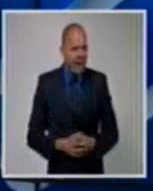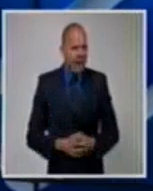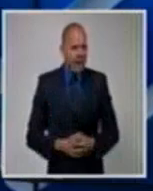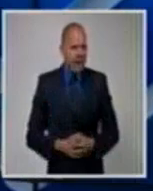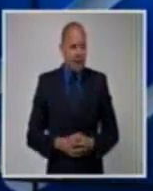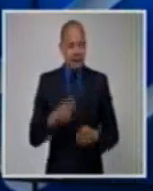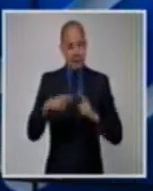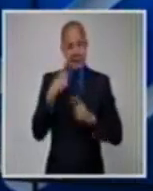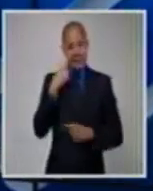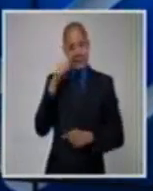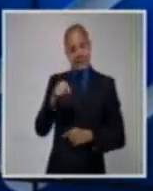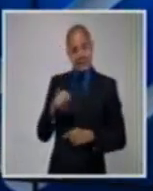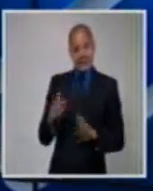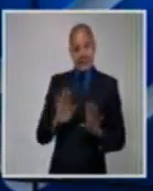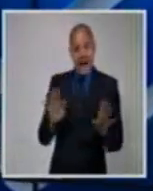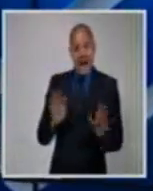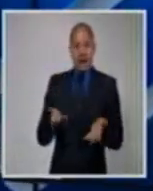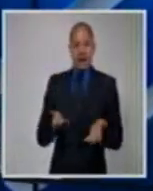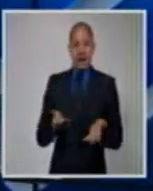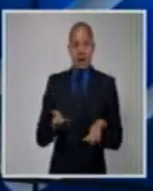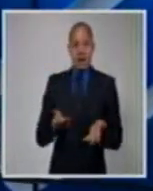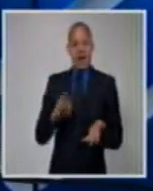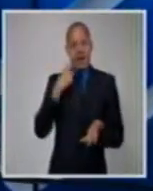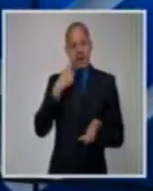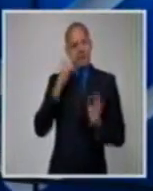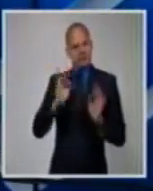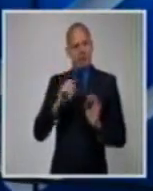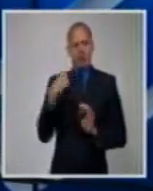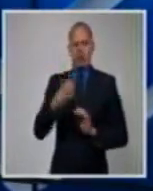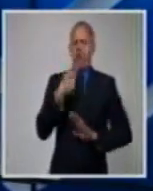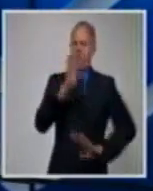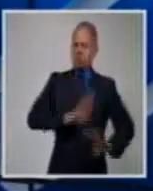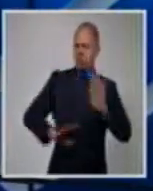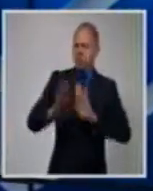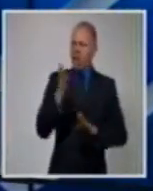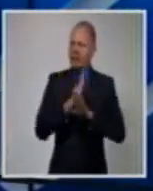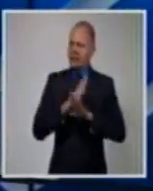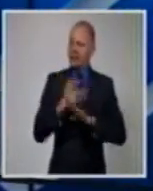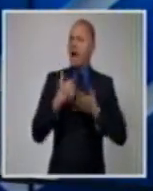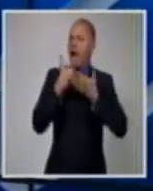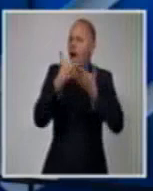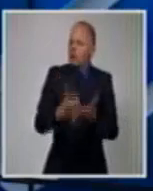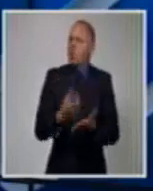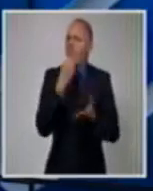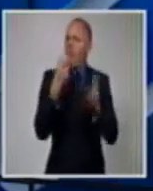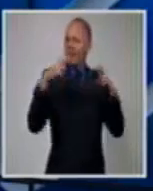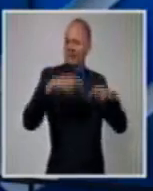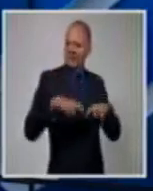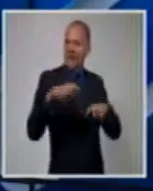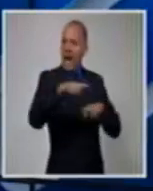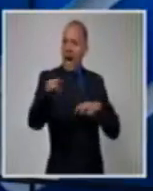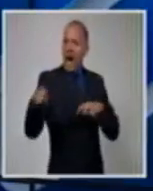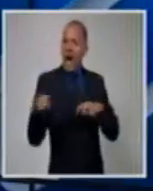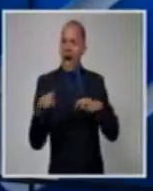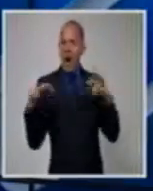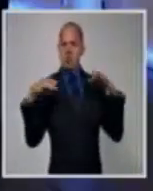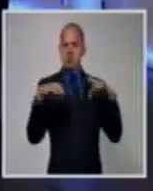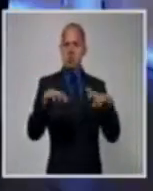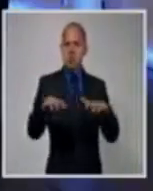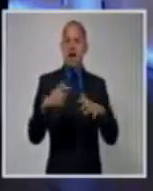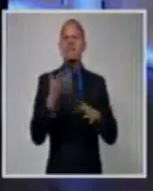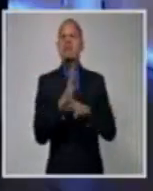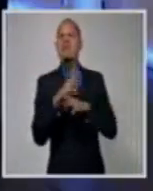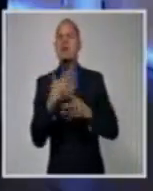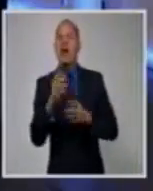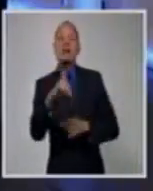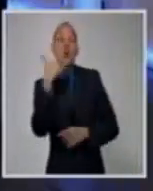y no la respuesta a una violencia. Te están asediando una sede estatal, están continuamente enfocándote con esos celulares